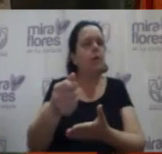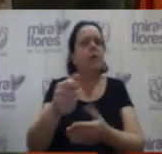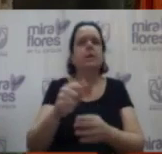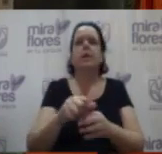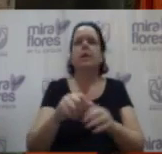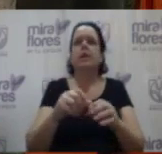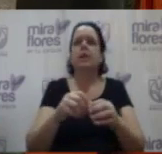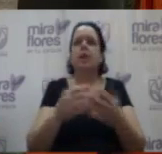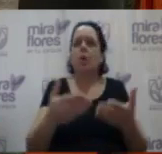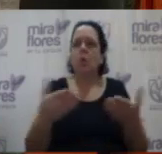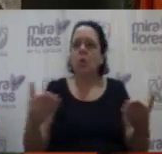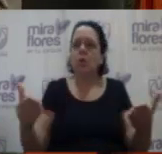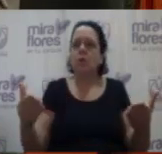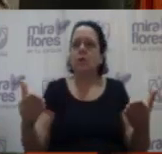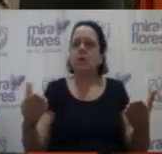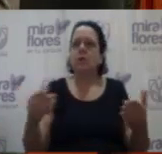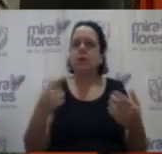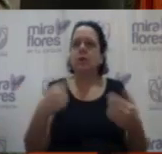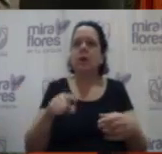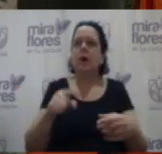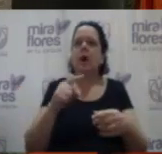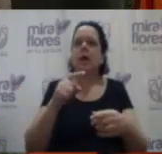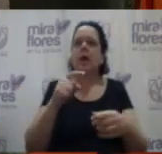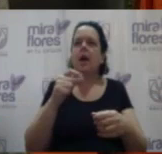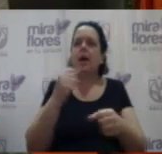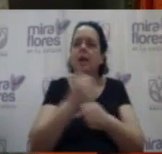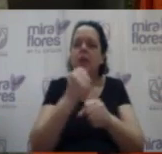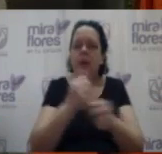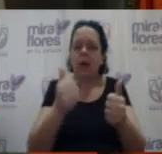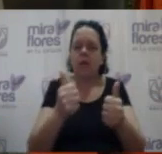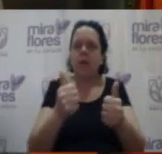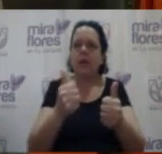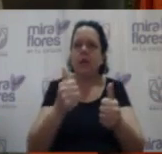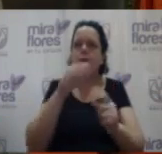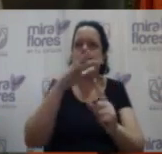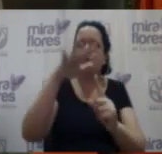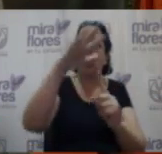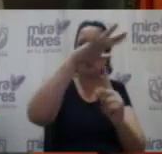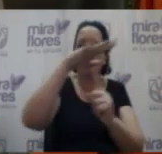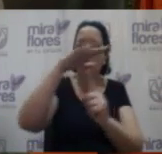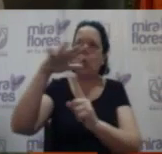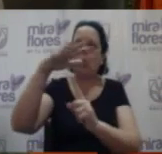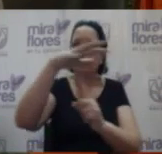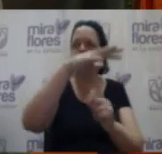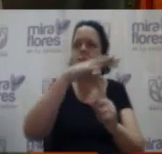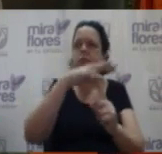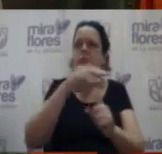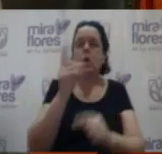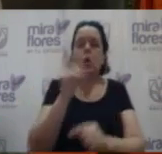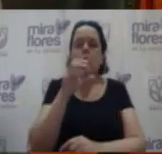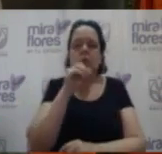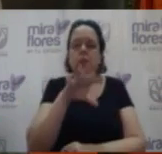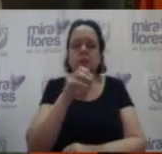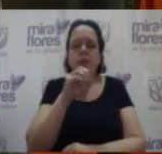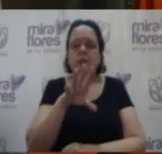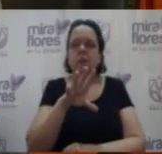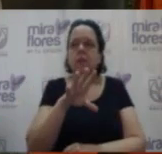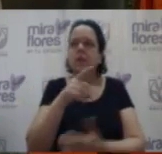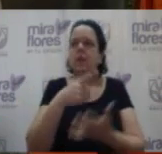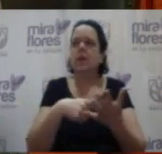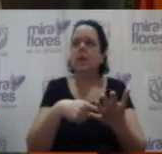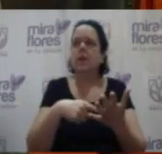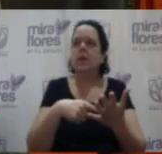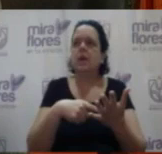equipamiento para el funcionamiento de drones y no se está diciendo que se va a comprar